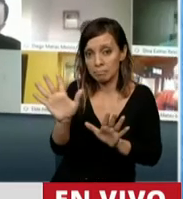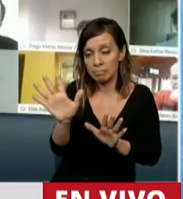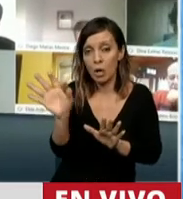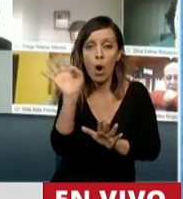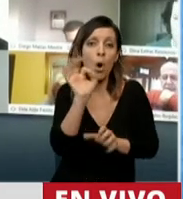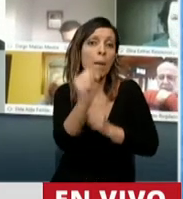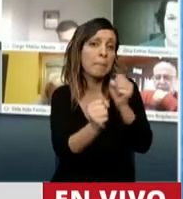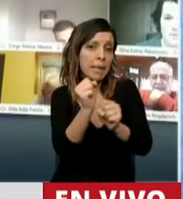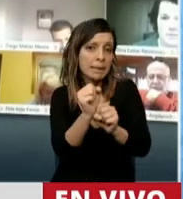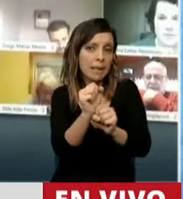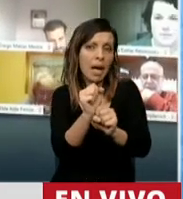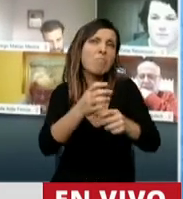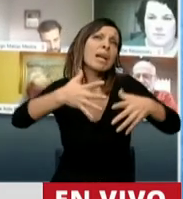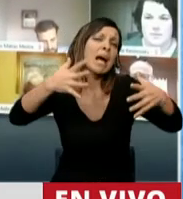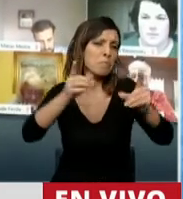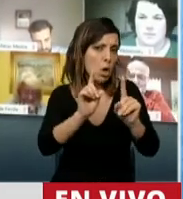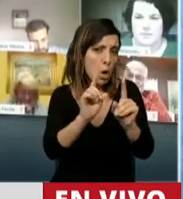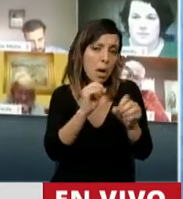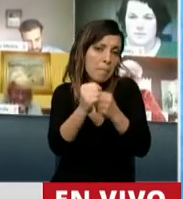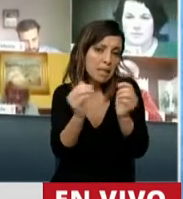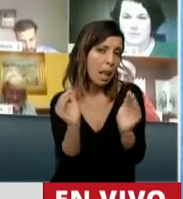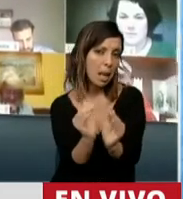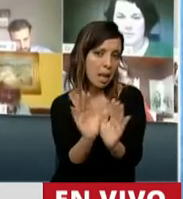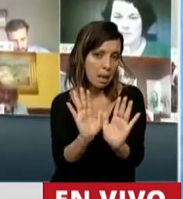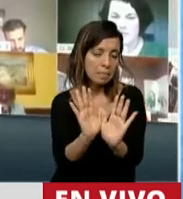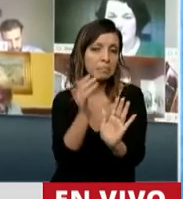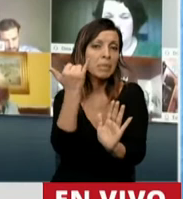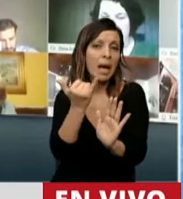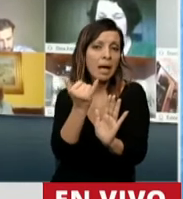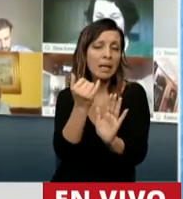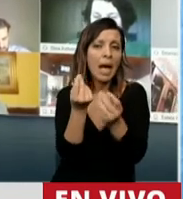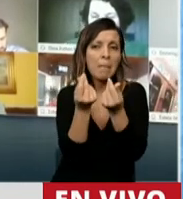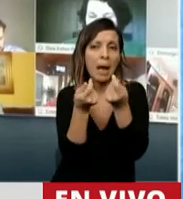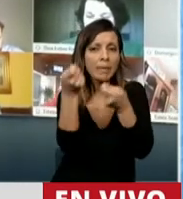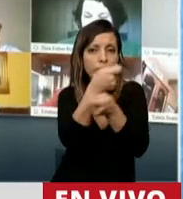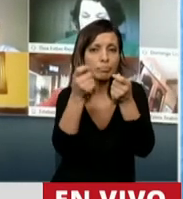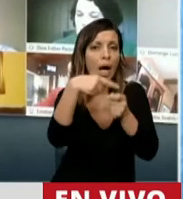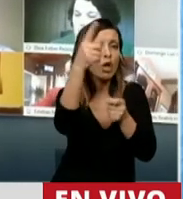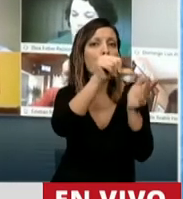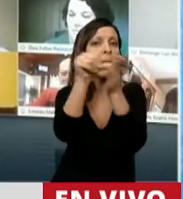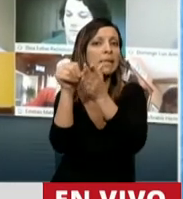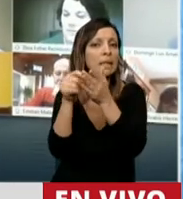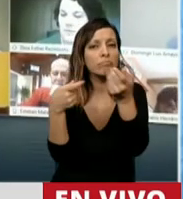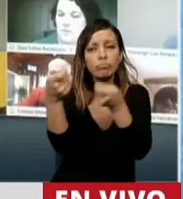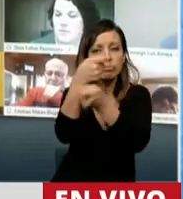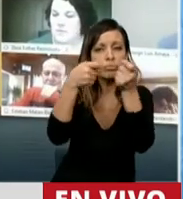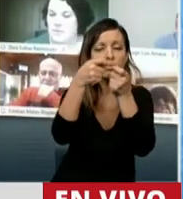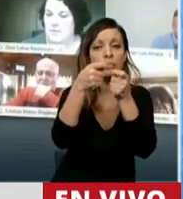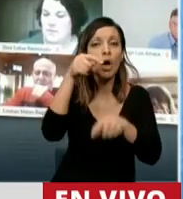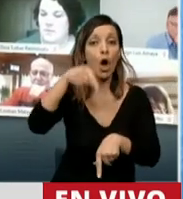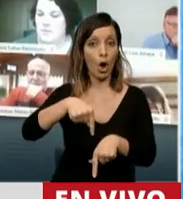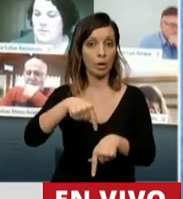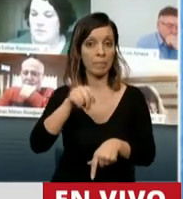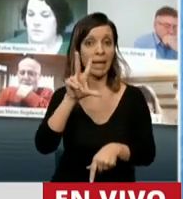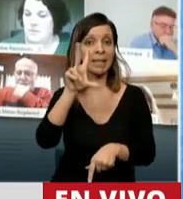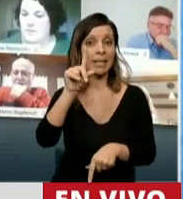jurídica, no gran empresa, pequeña empresa, que tenga activos en el exterior. Hoy, 31 de